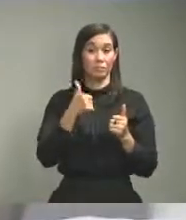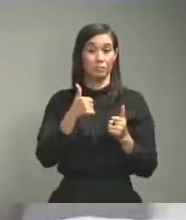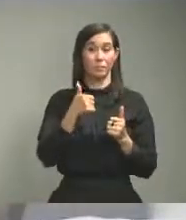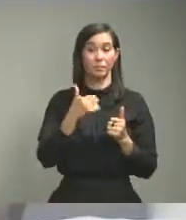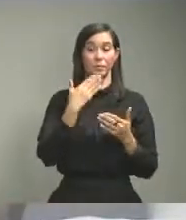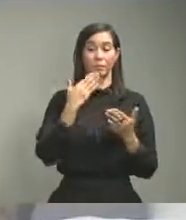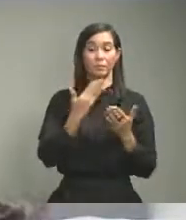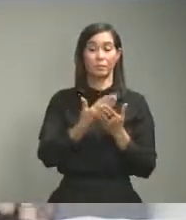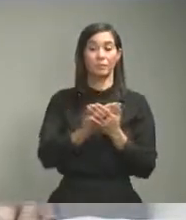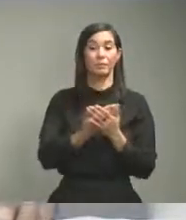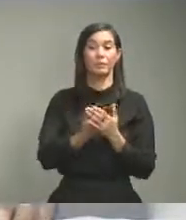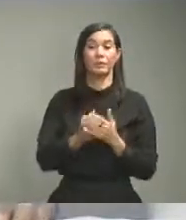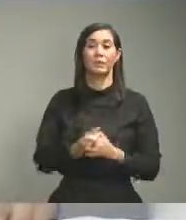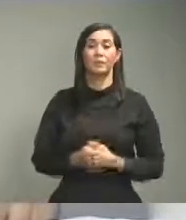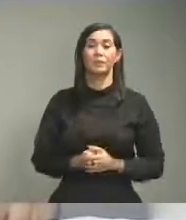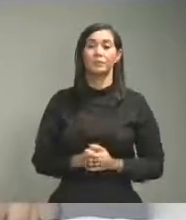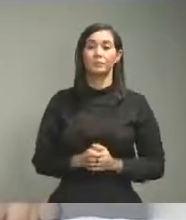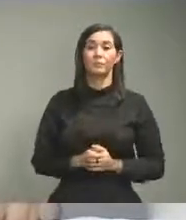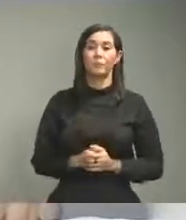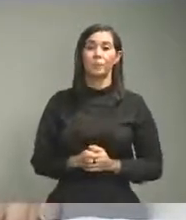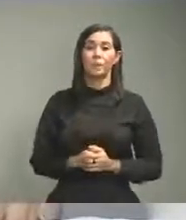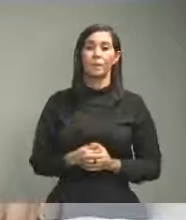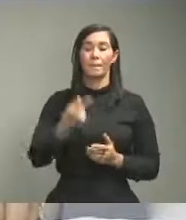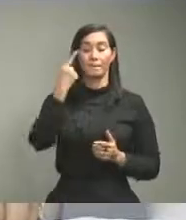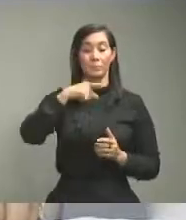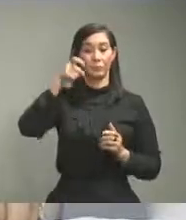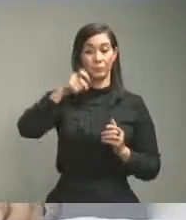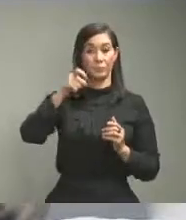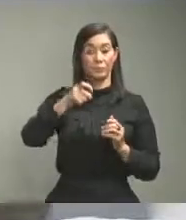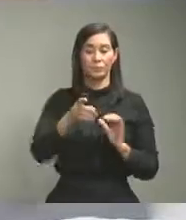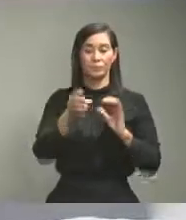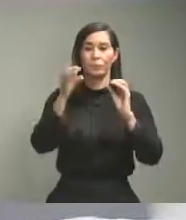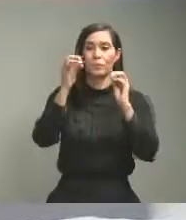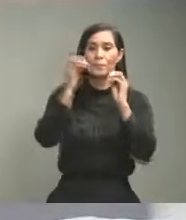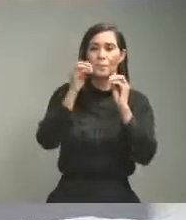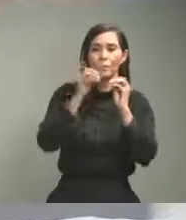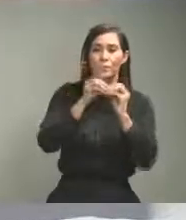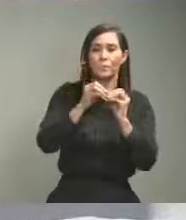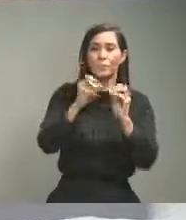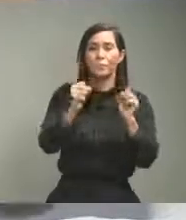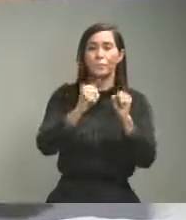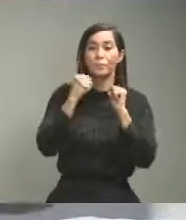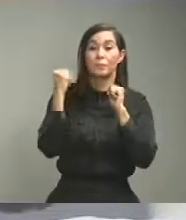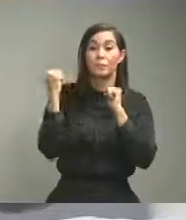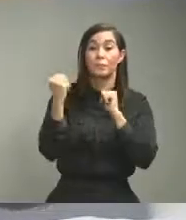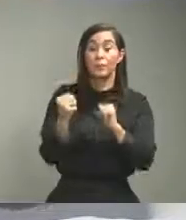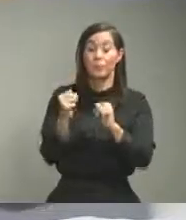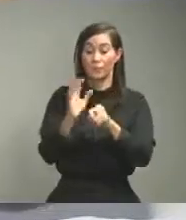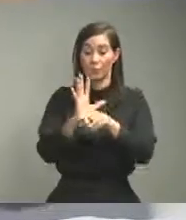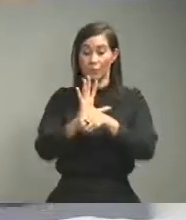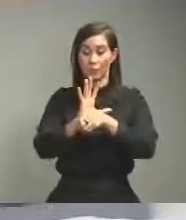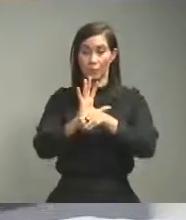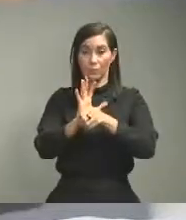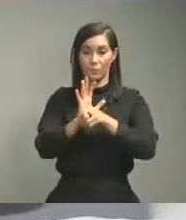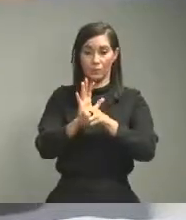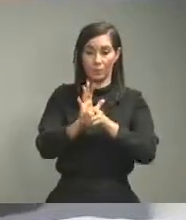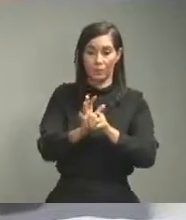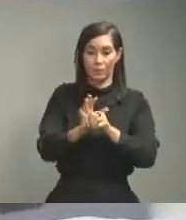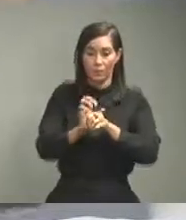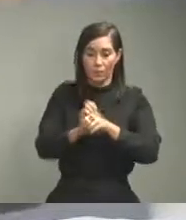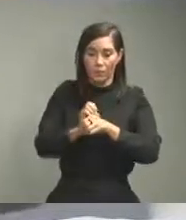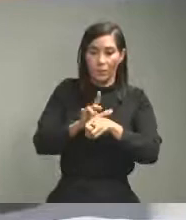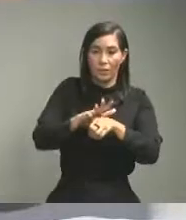celebrar pero falta más el virus amaina cuando las medidas de